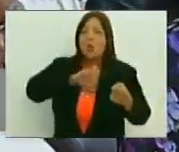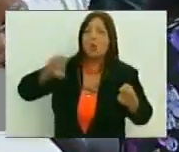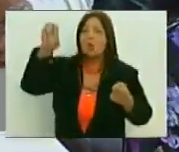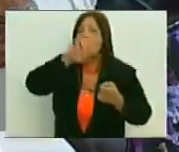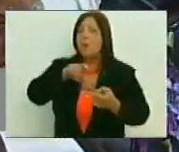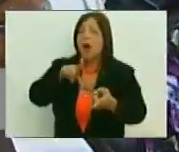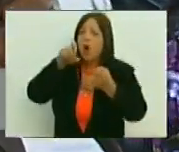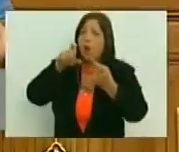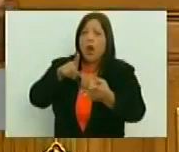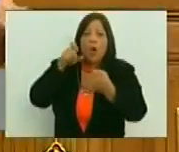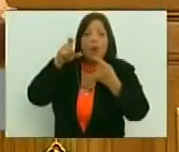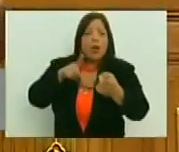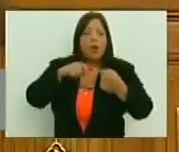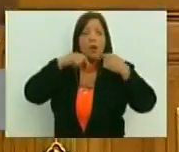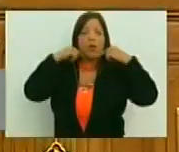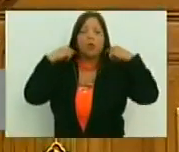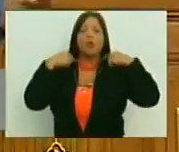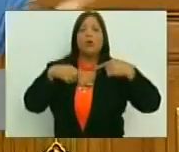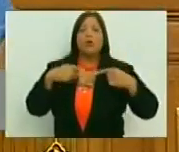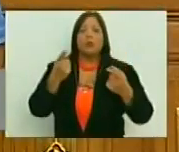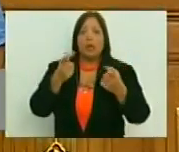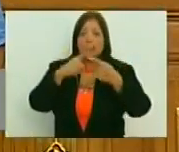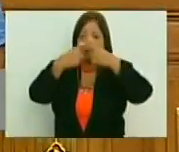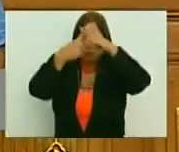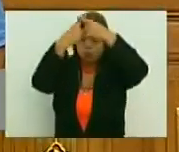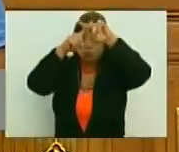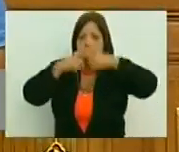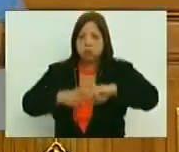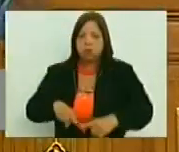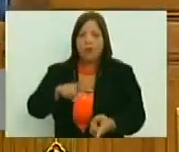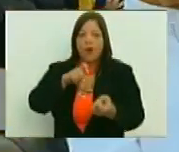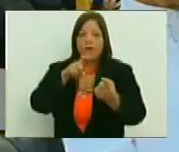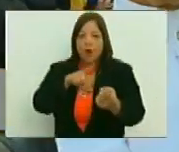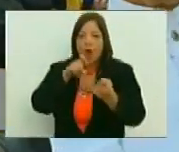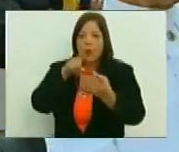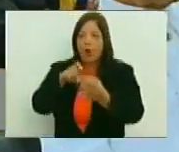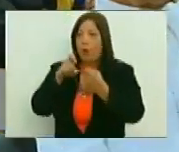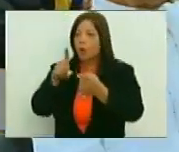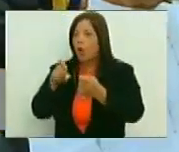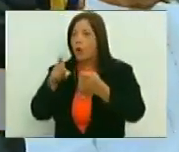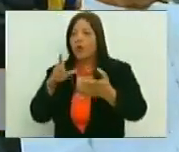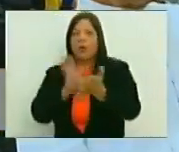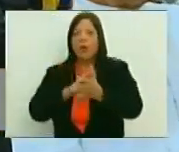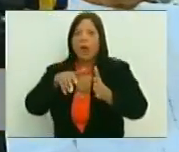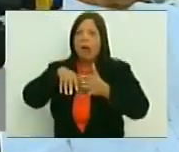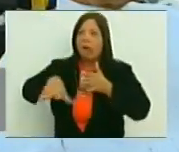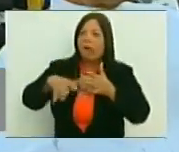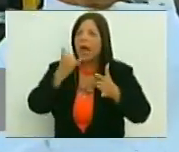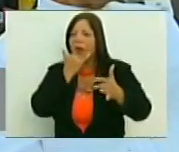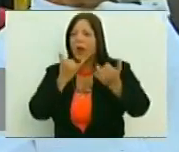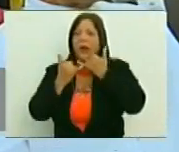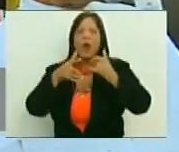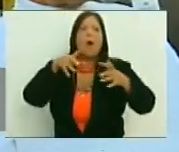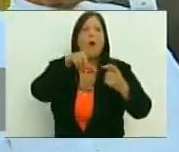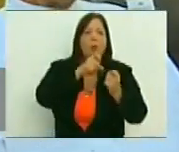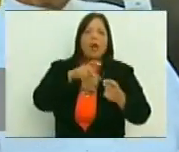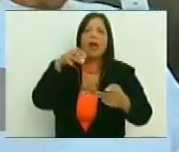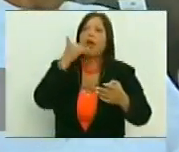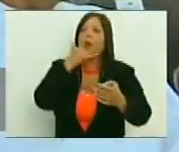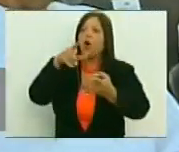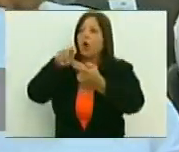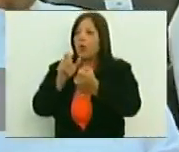fiscal, su renta fiscal, depende es de cobrar, de que la gente meta la pata, y hoy es de que la gente meta la pata, pues.